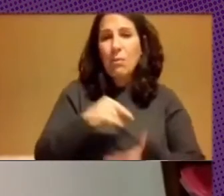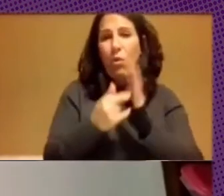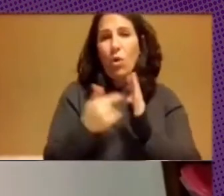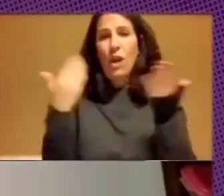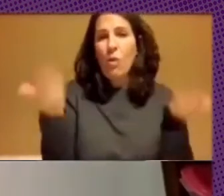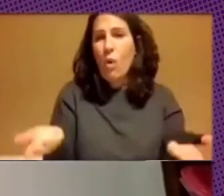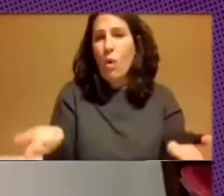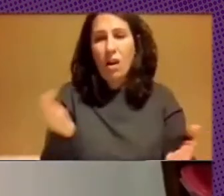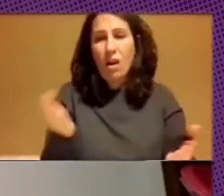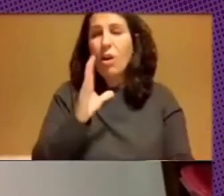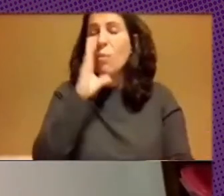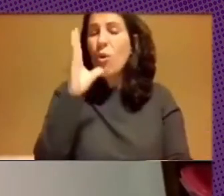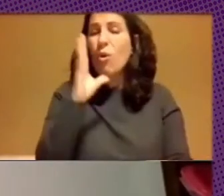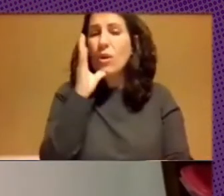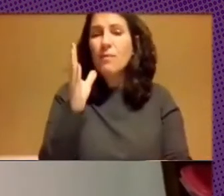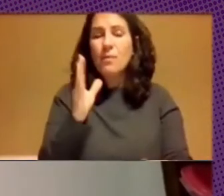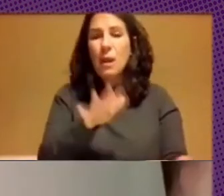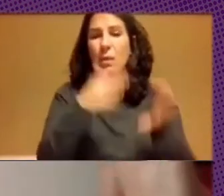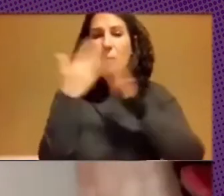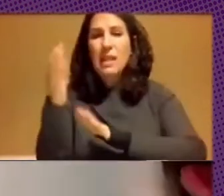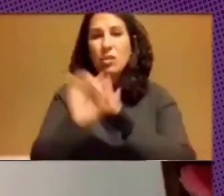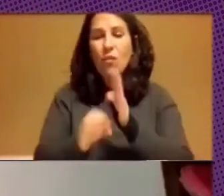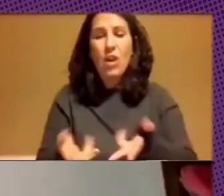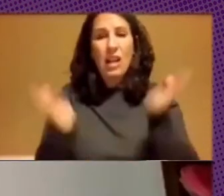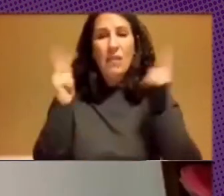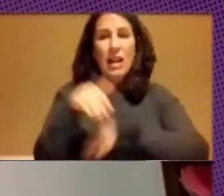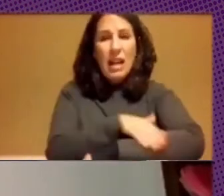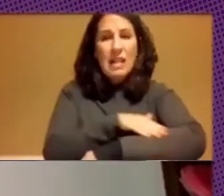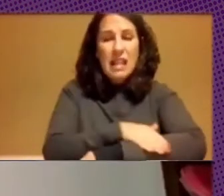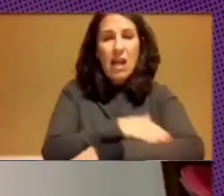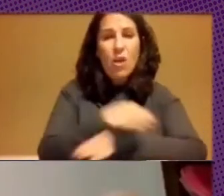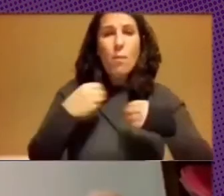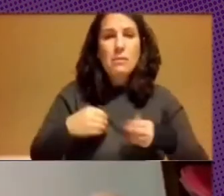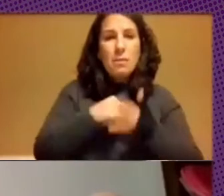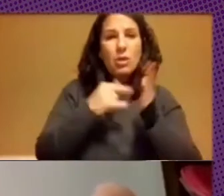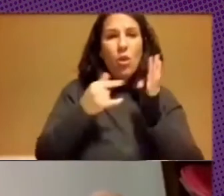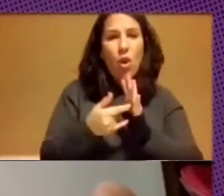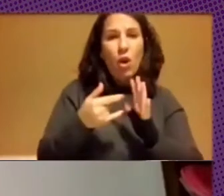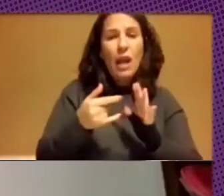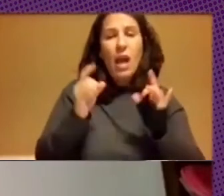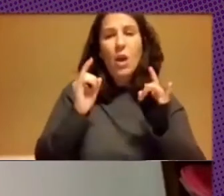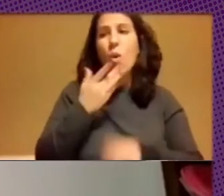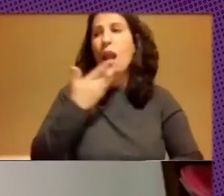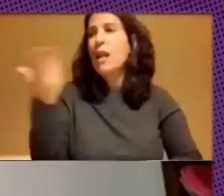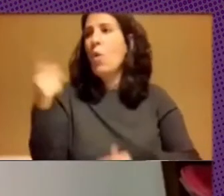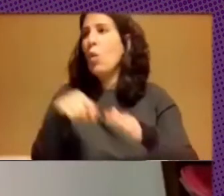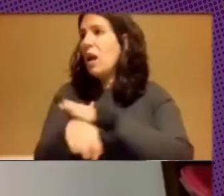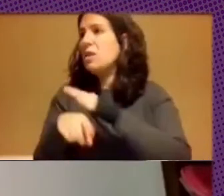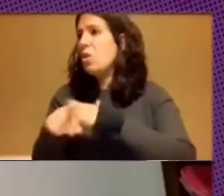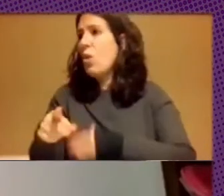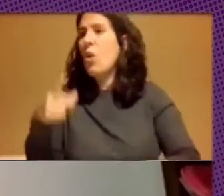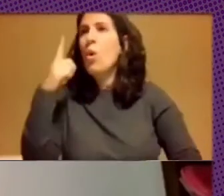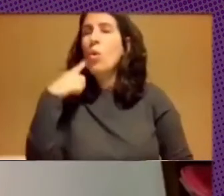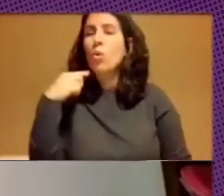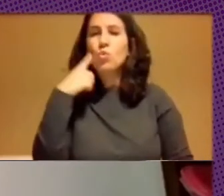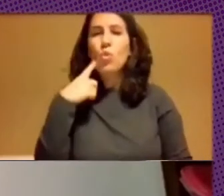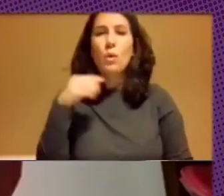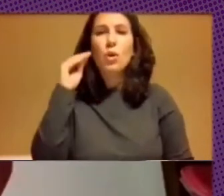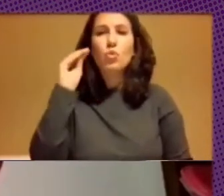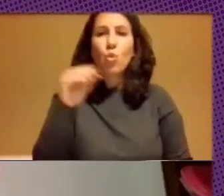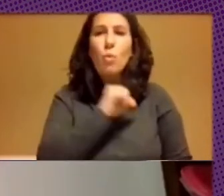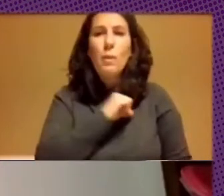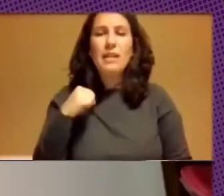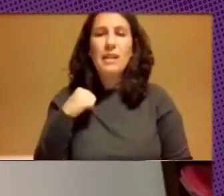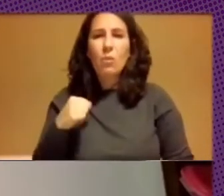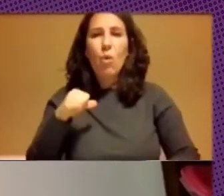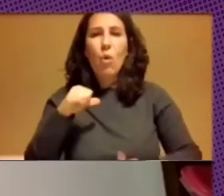implantar software libre en el Estado no es la misma metodología que un gestor que está acostumbrado a implantar software privativo,